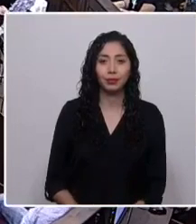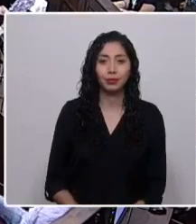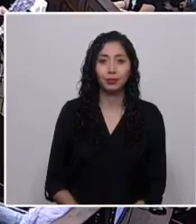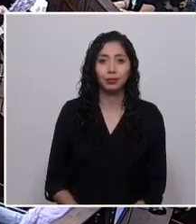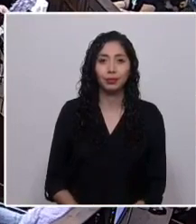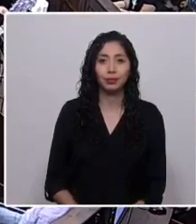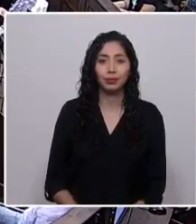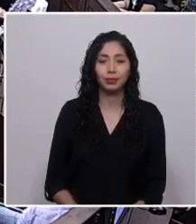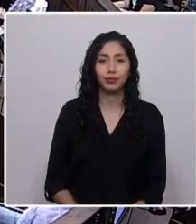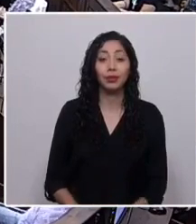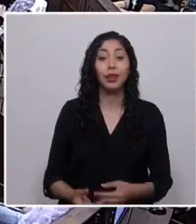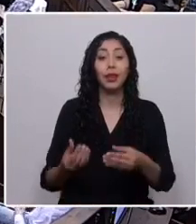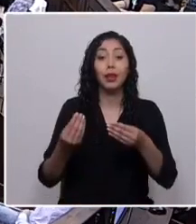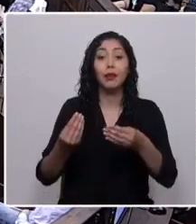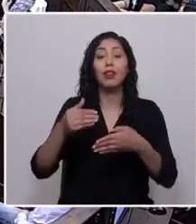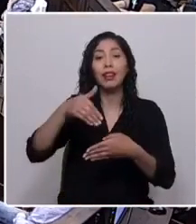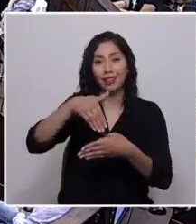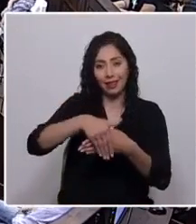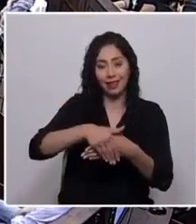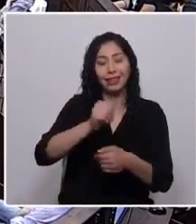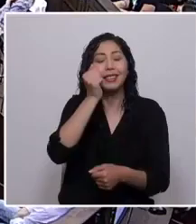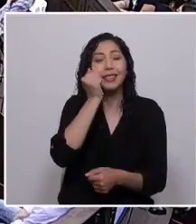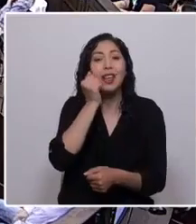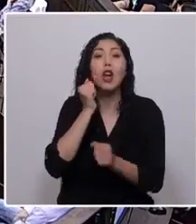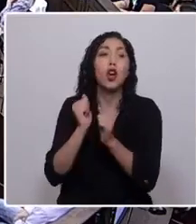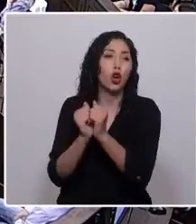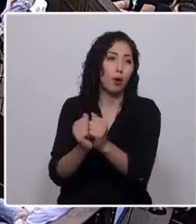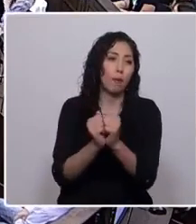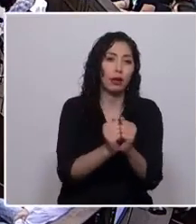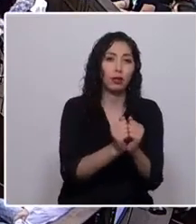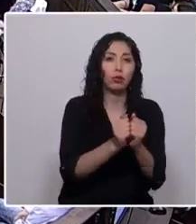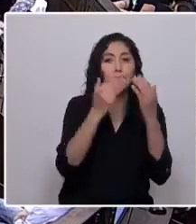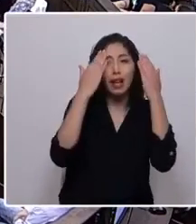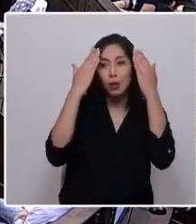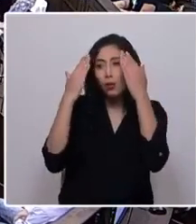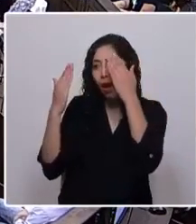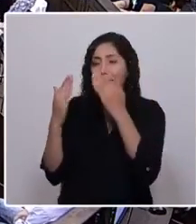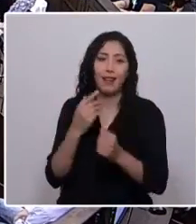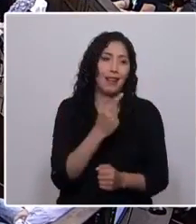Buenas tardes, queridos compañeros. Saludarles a cada uno de ustedes.